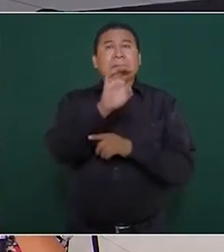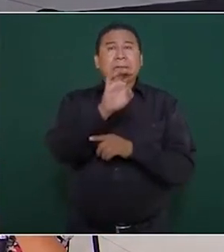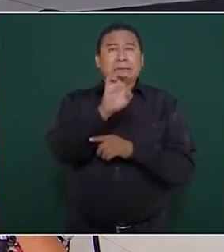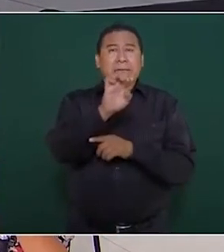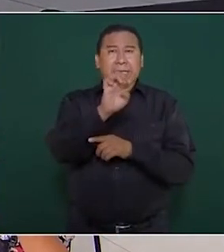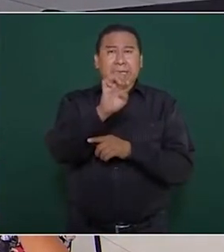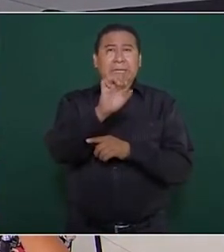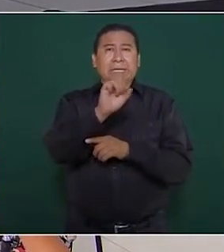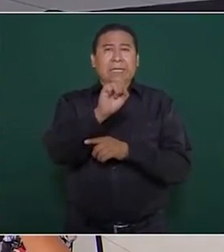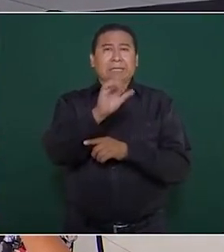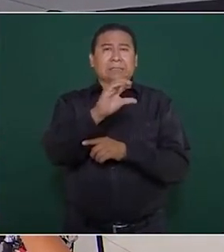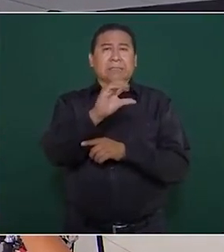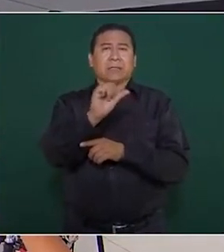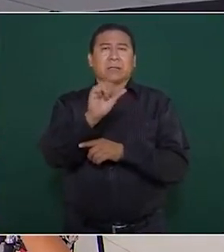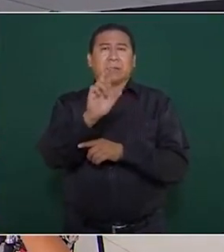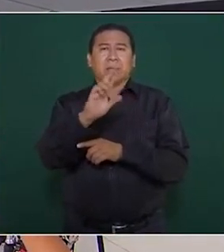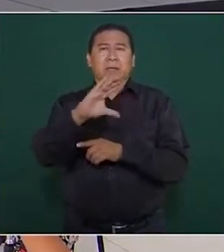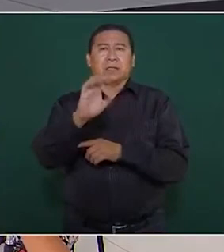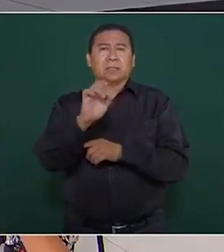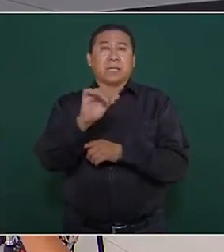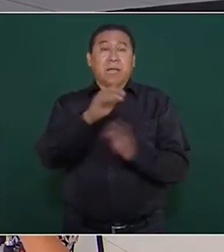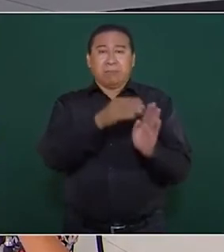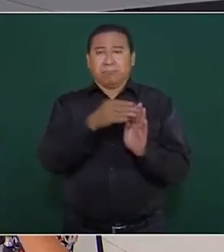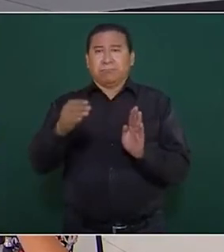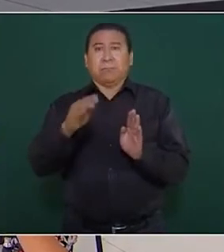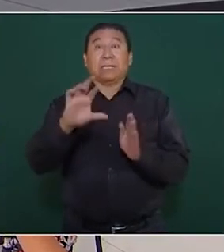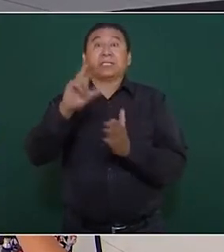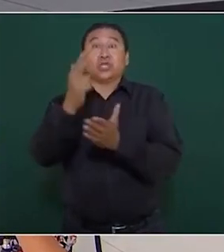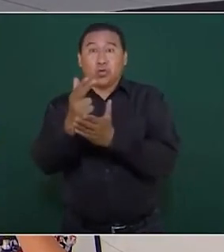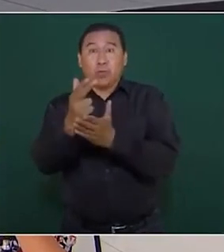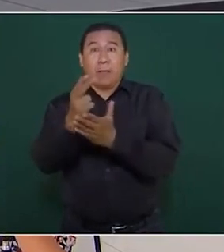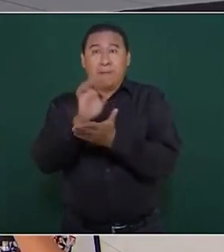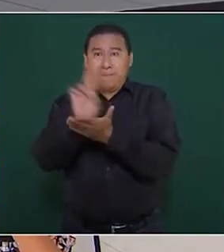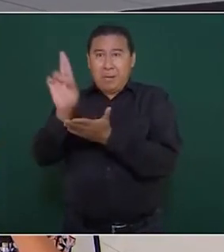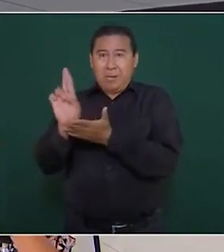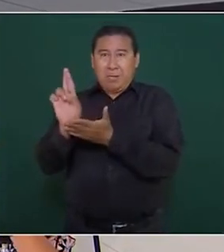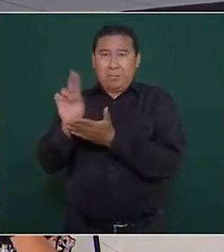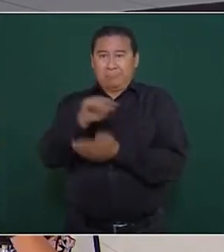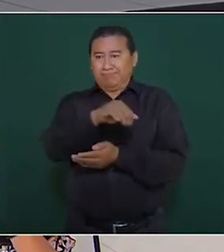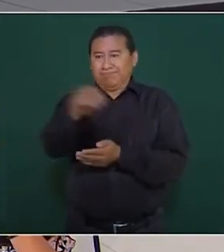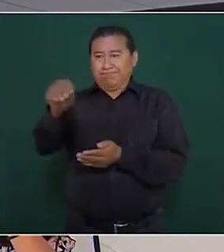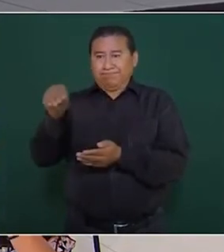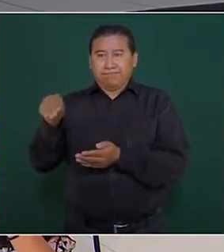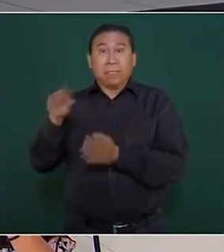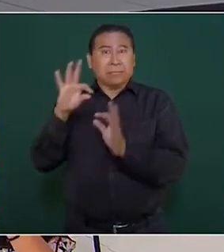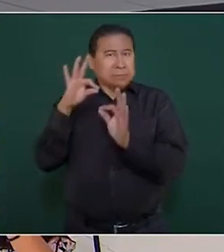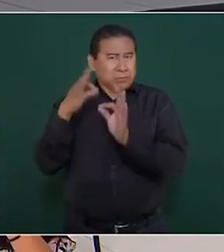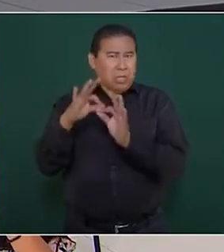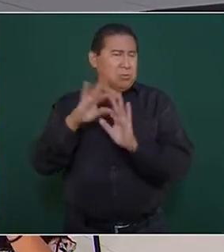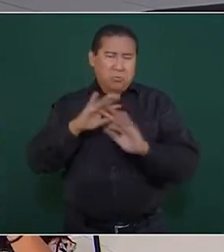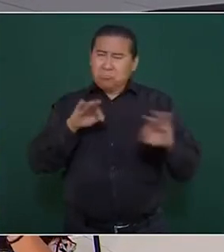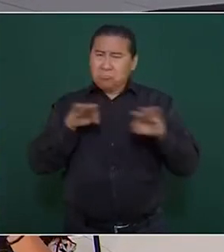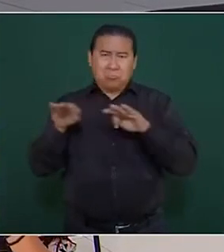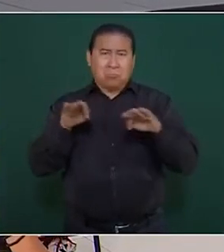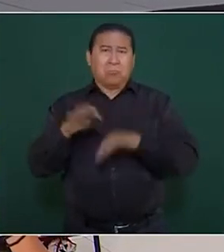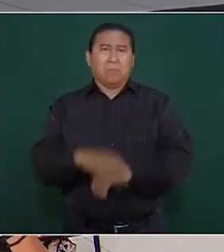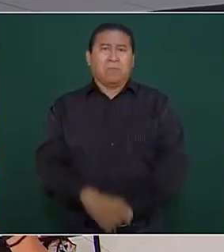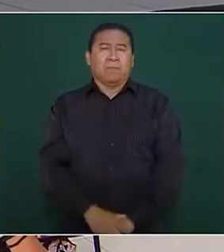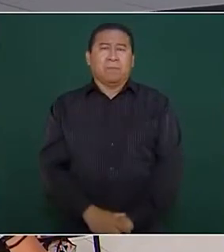a Chetumal, a Bacalar, ya están trabajando.